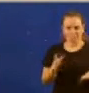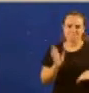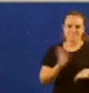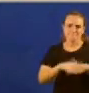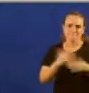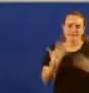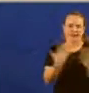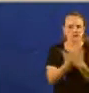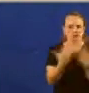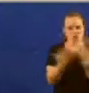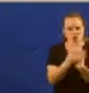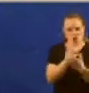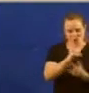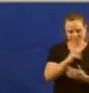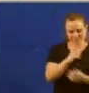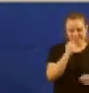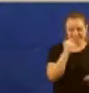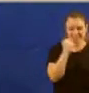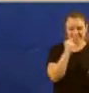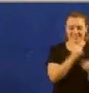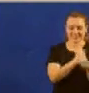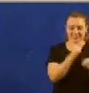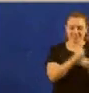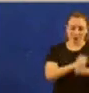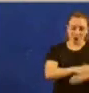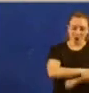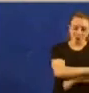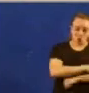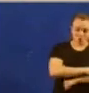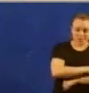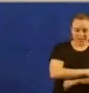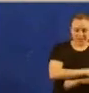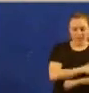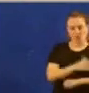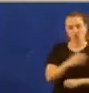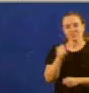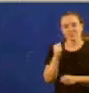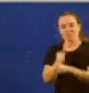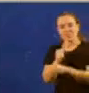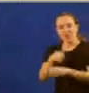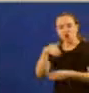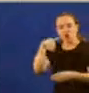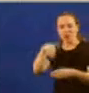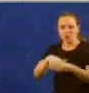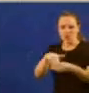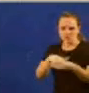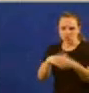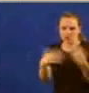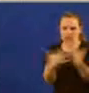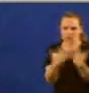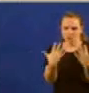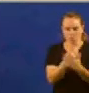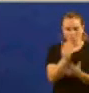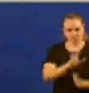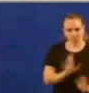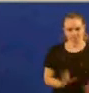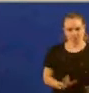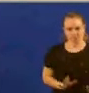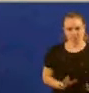o seu traballo o traballo do seu goberno co traballo eleitoral do Partido Popular.